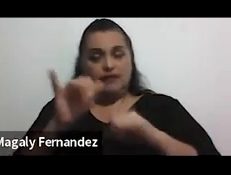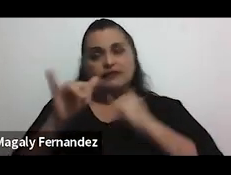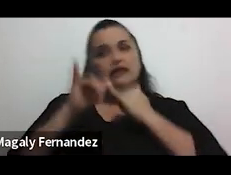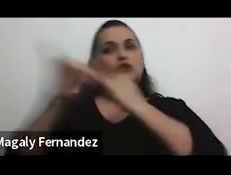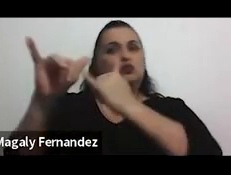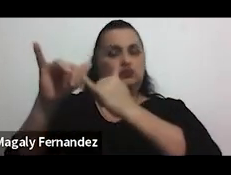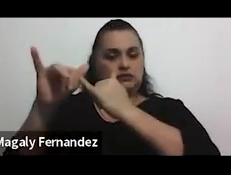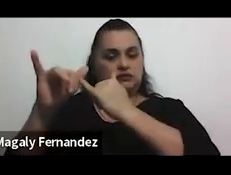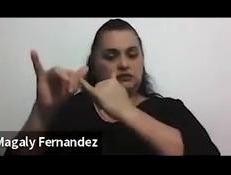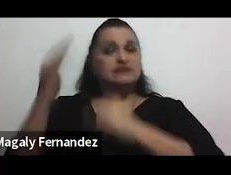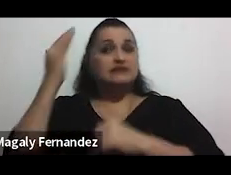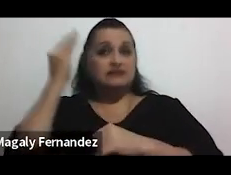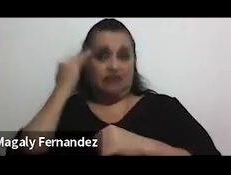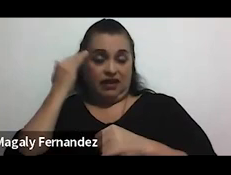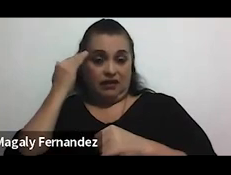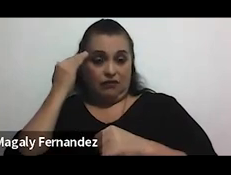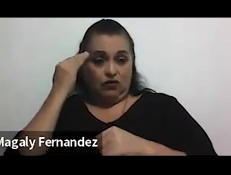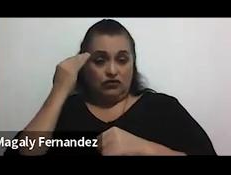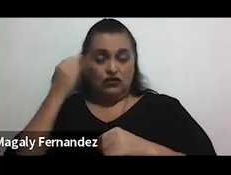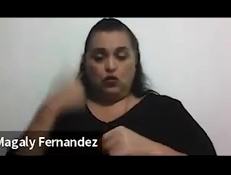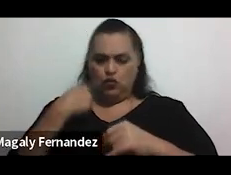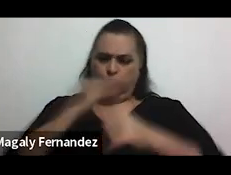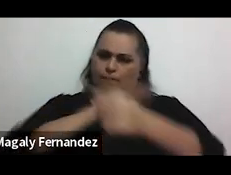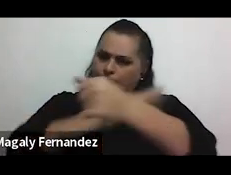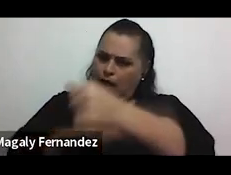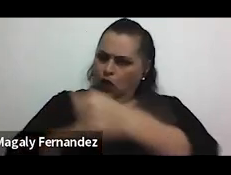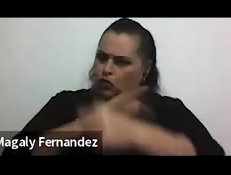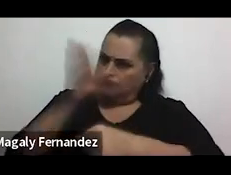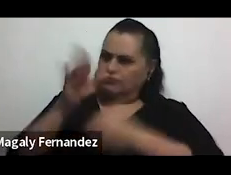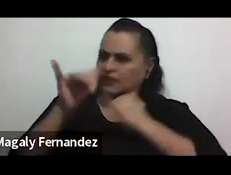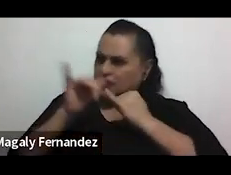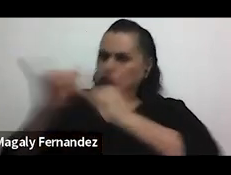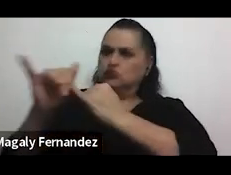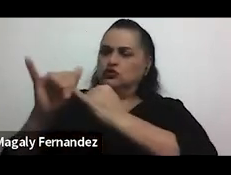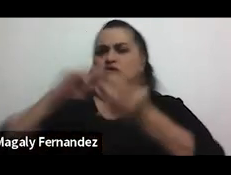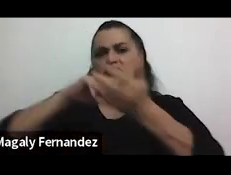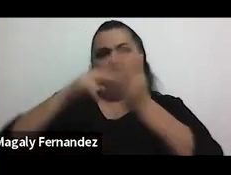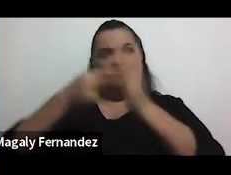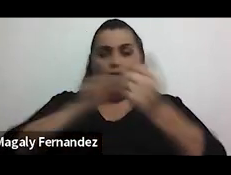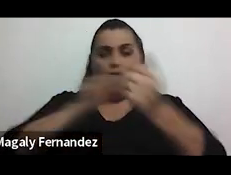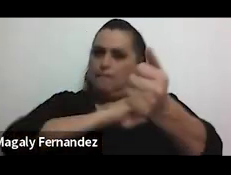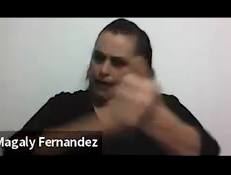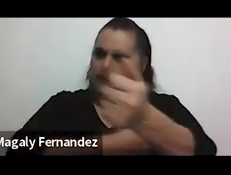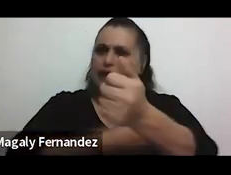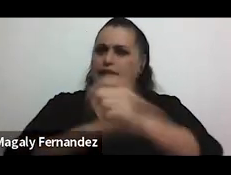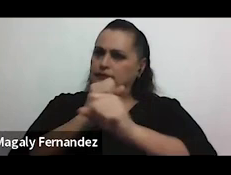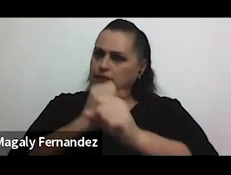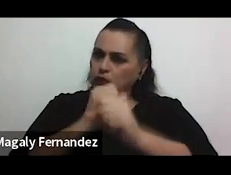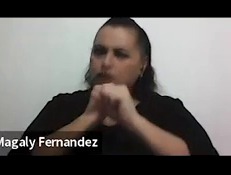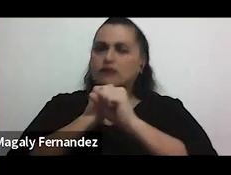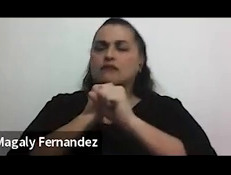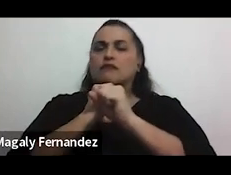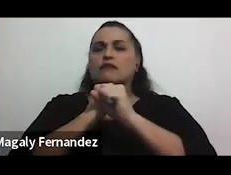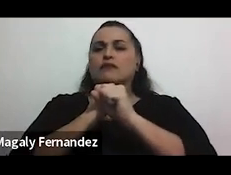sabemos que el tener el valor de denunciar es algo que implica mucha valentía mucha seguridad mucha